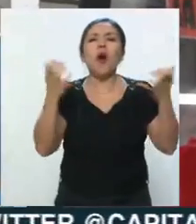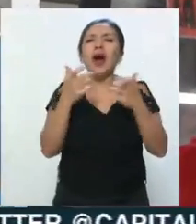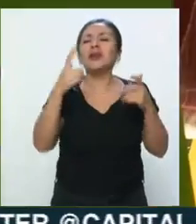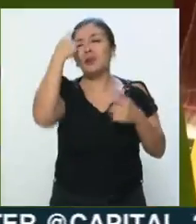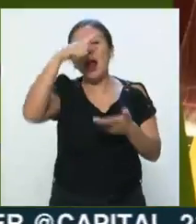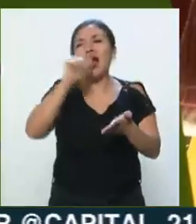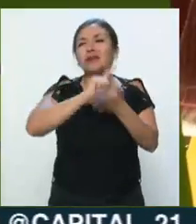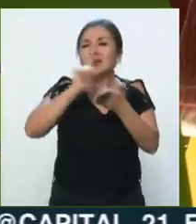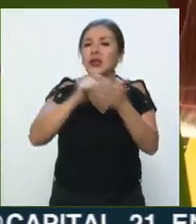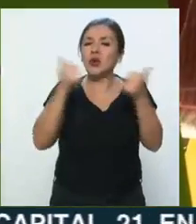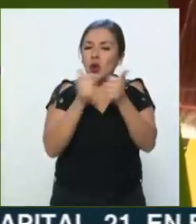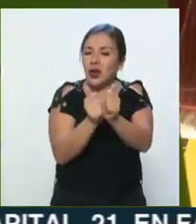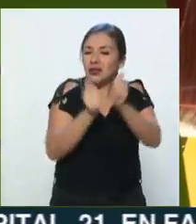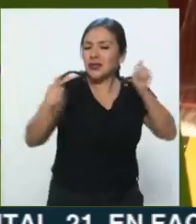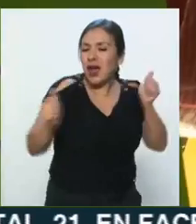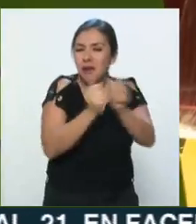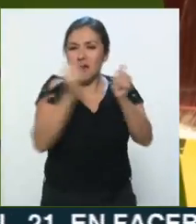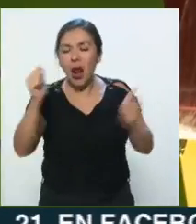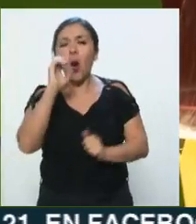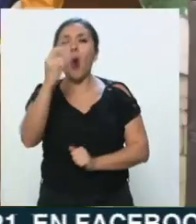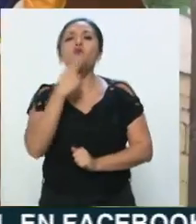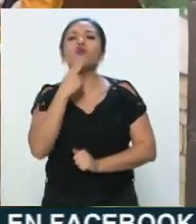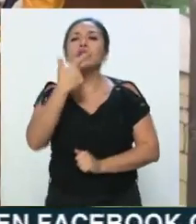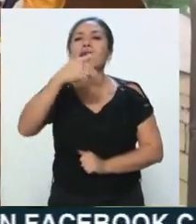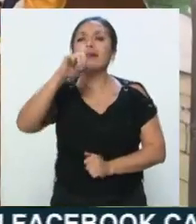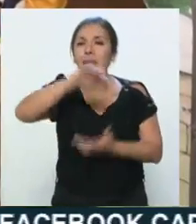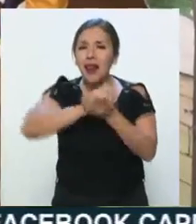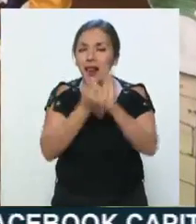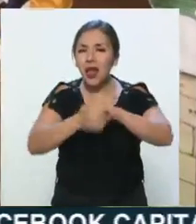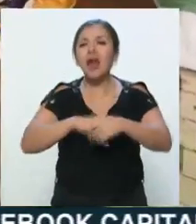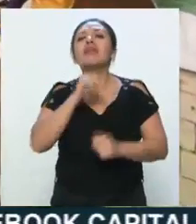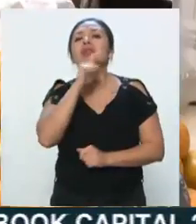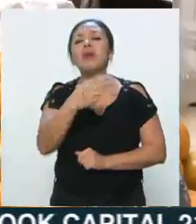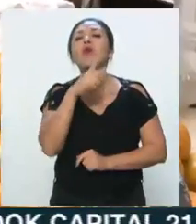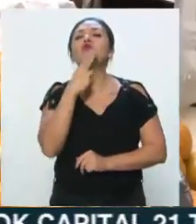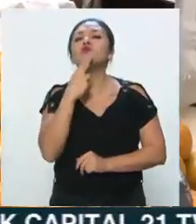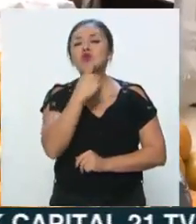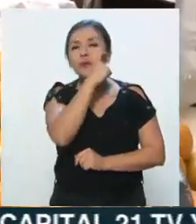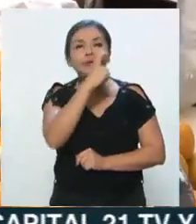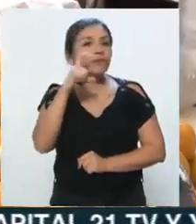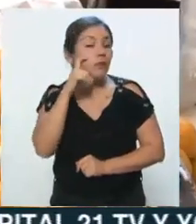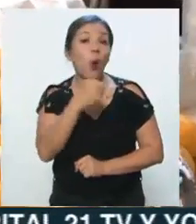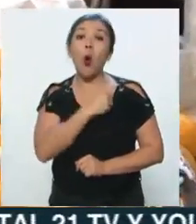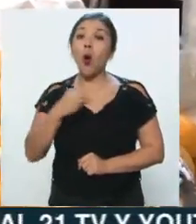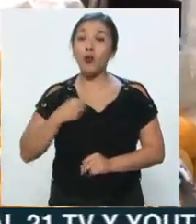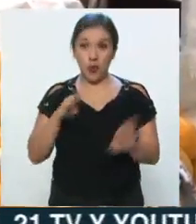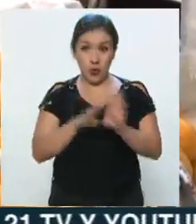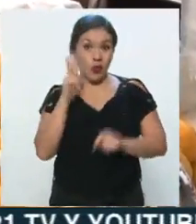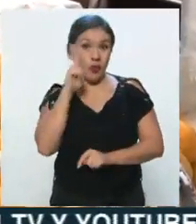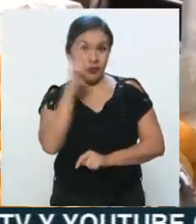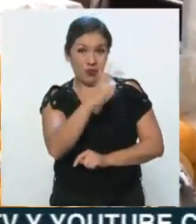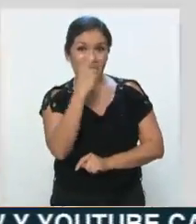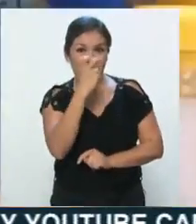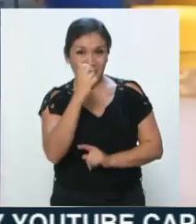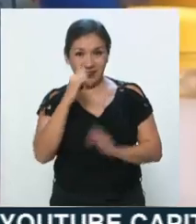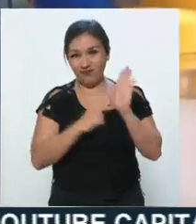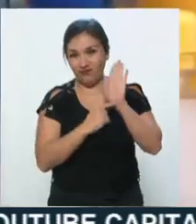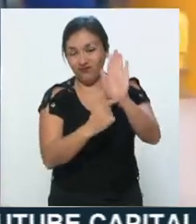distancia, uso de gel antibacterial y el uso de cubrebocas obligatorio, como se puede ver en las imágenes.